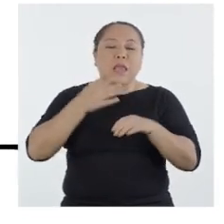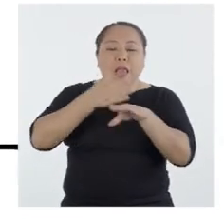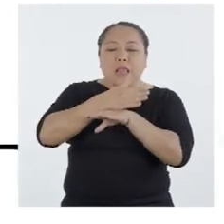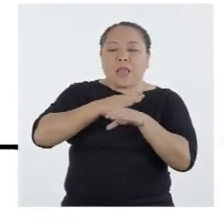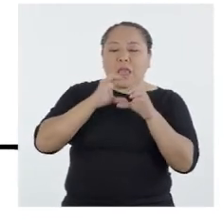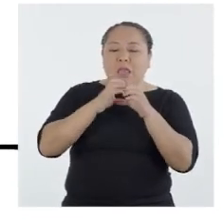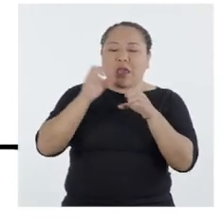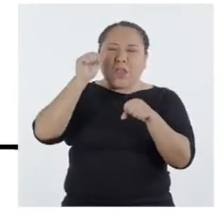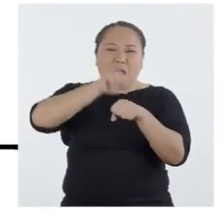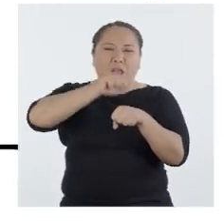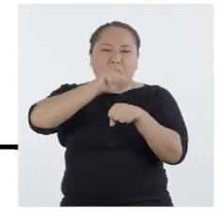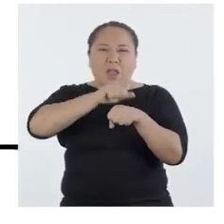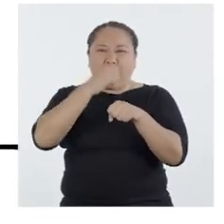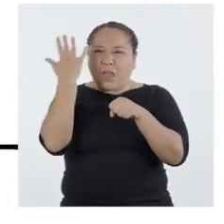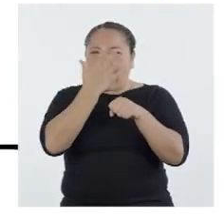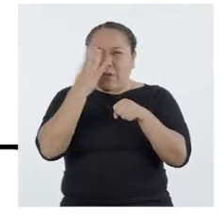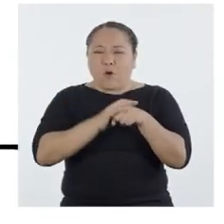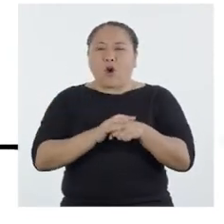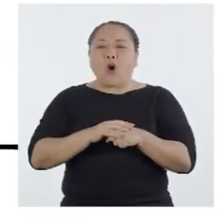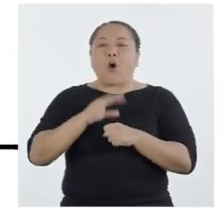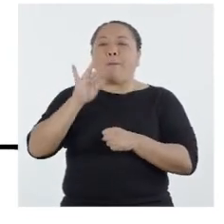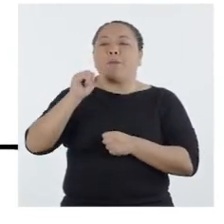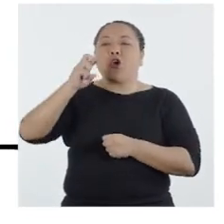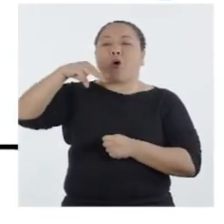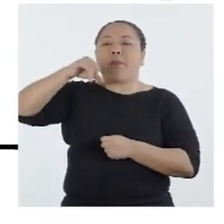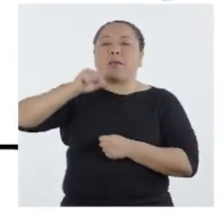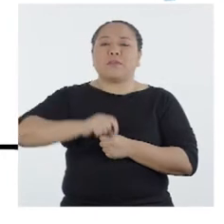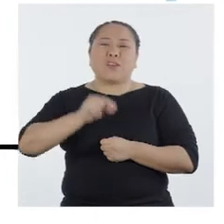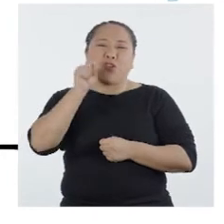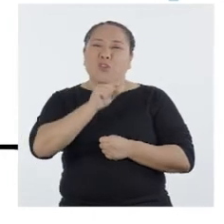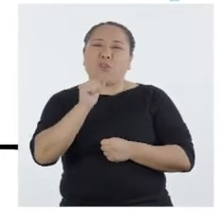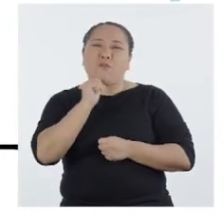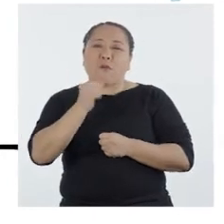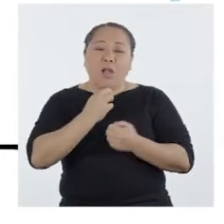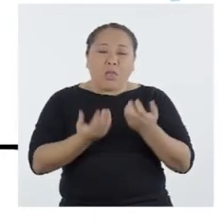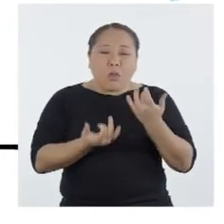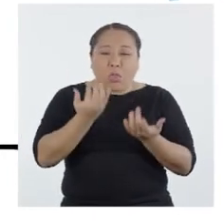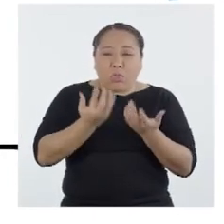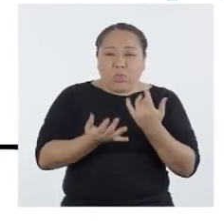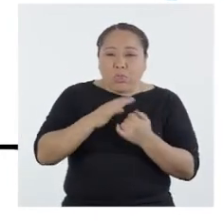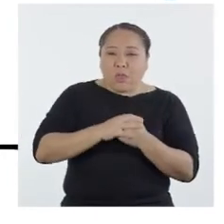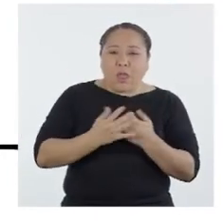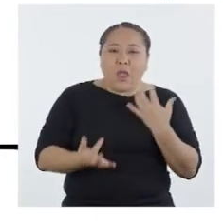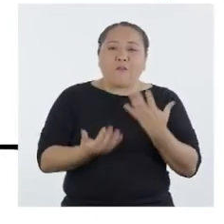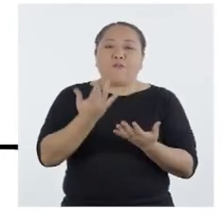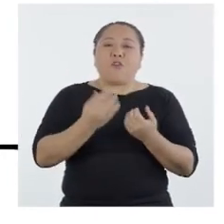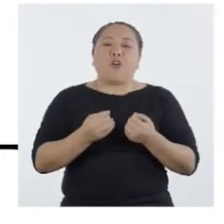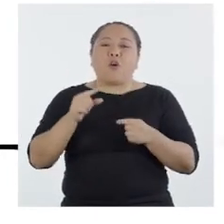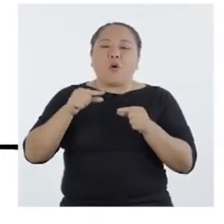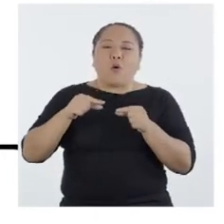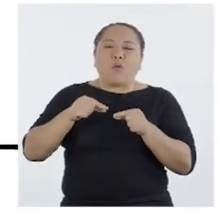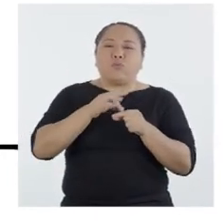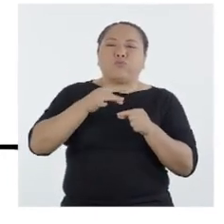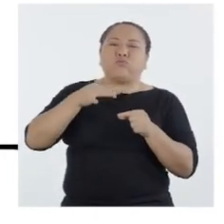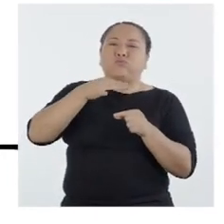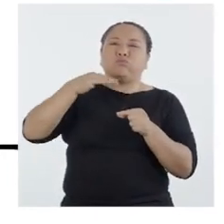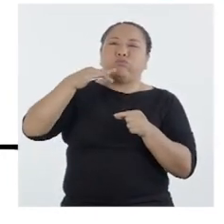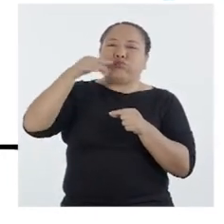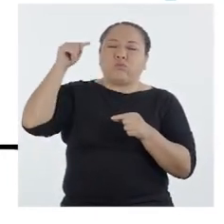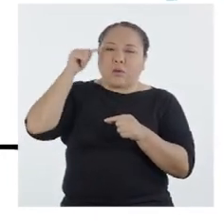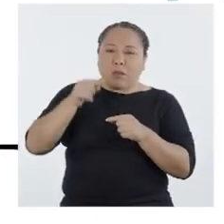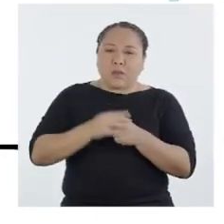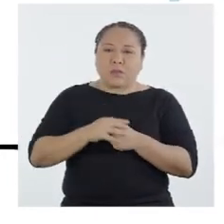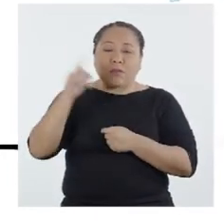carbón o biomasa. Cuando los combustibles no se queman por completo, el fuego produce humo.